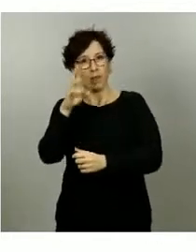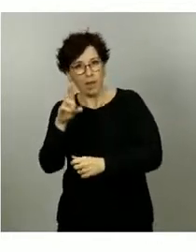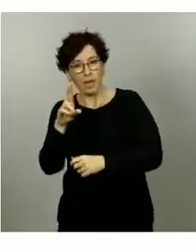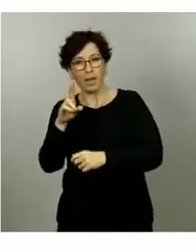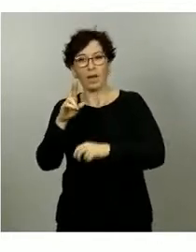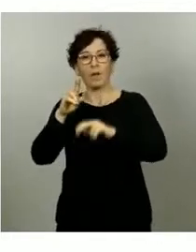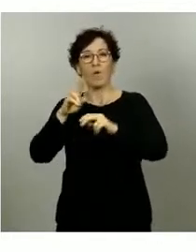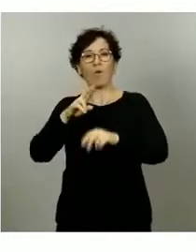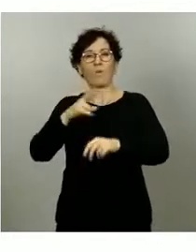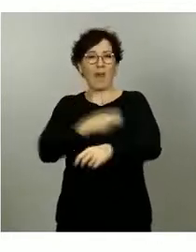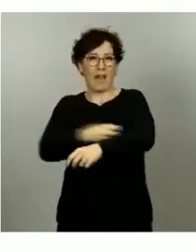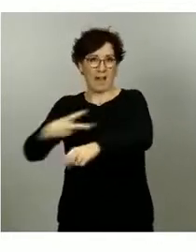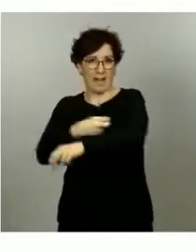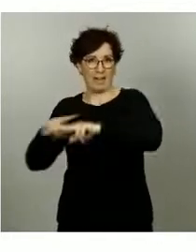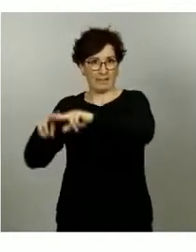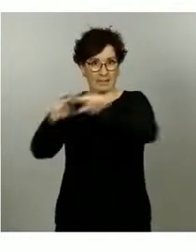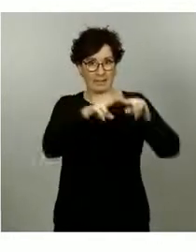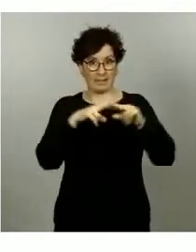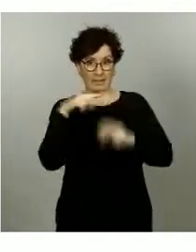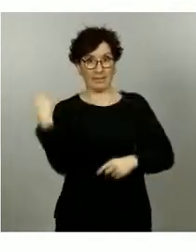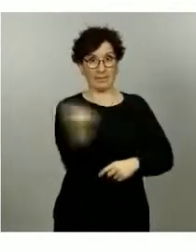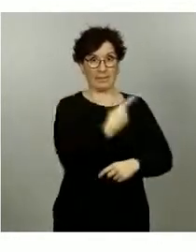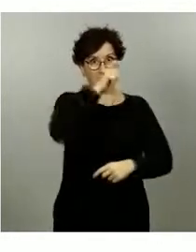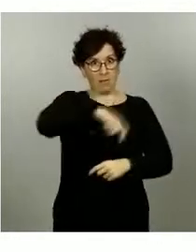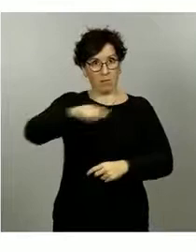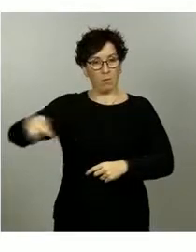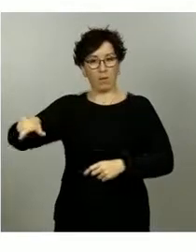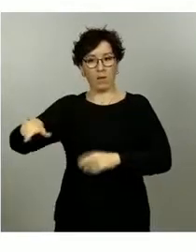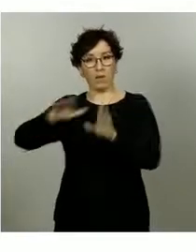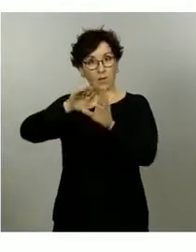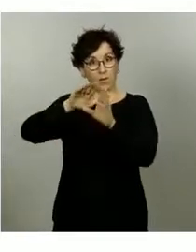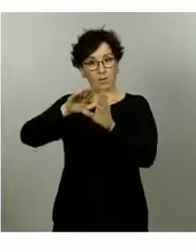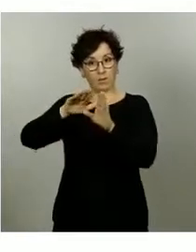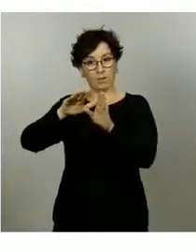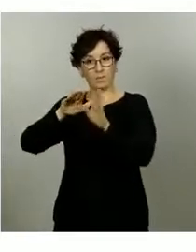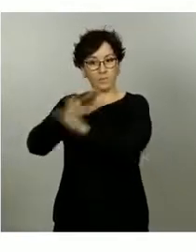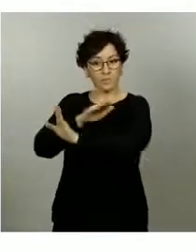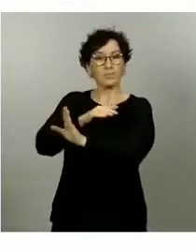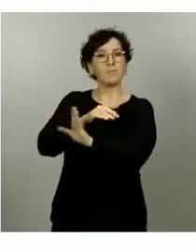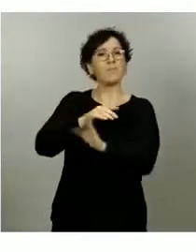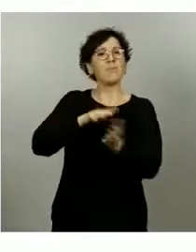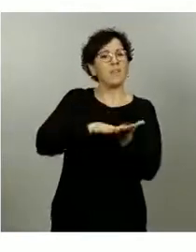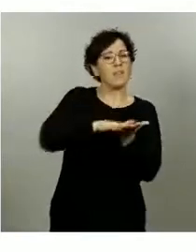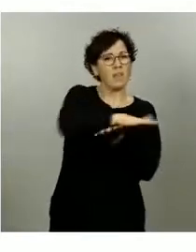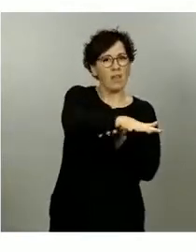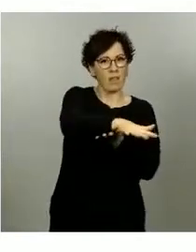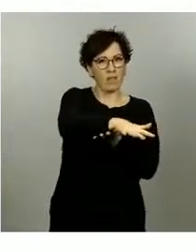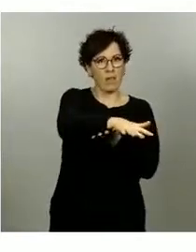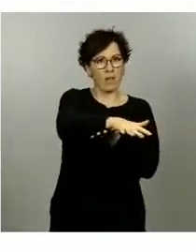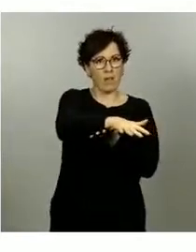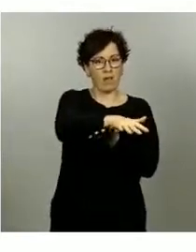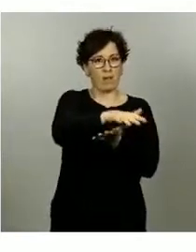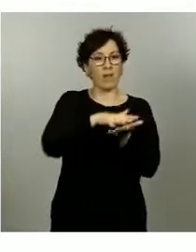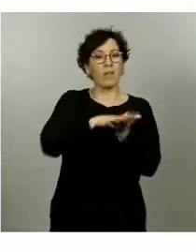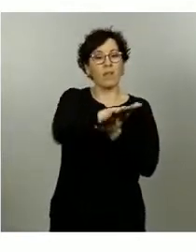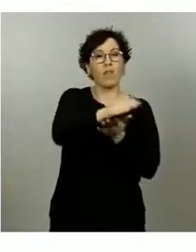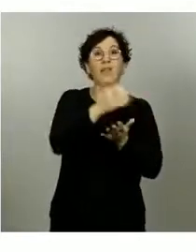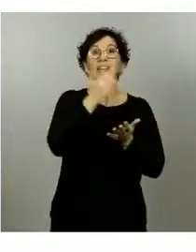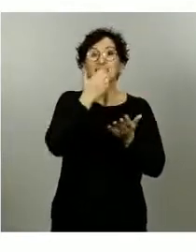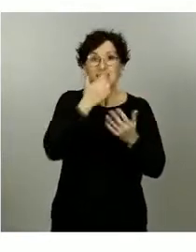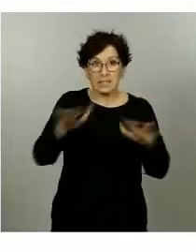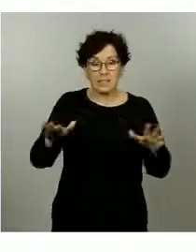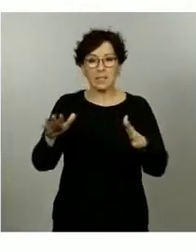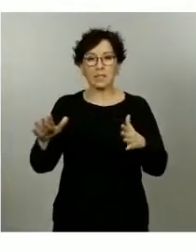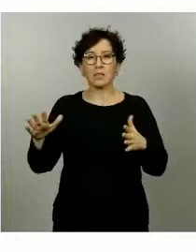la epidemia, a través de las PCR y los análisis que hemos hecho en toda la población, y el número o la incidencia que